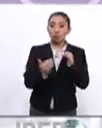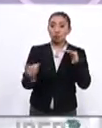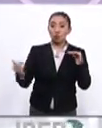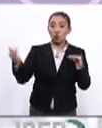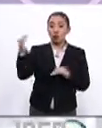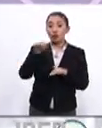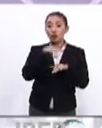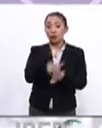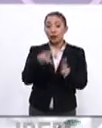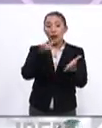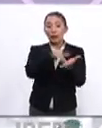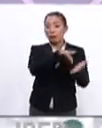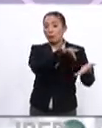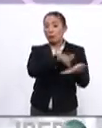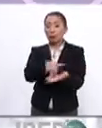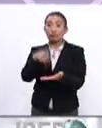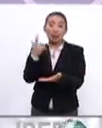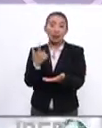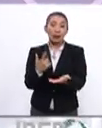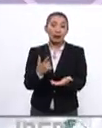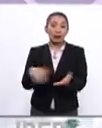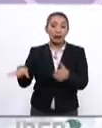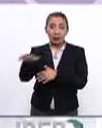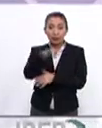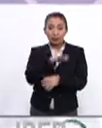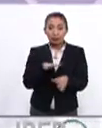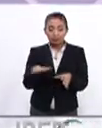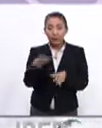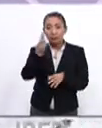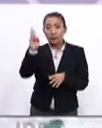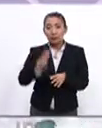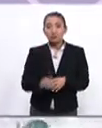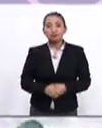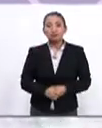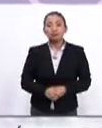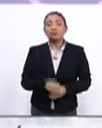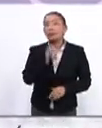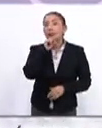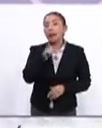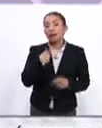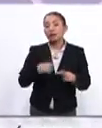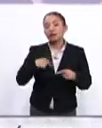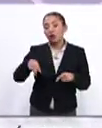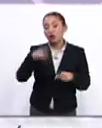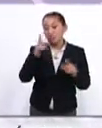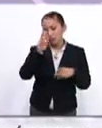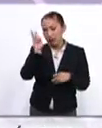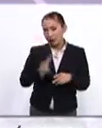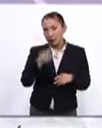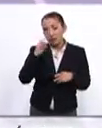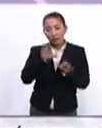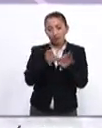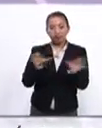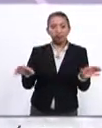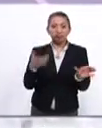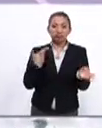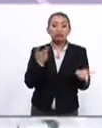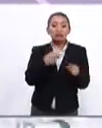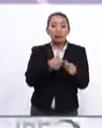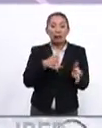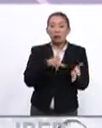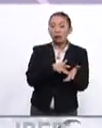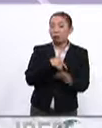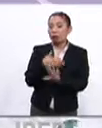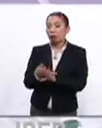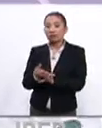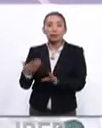nivel en cuanto a los apoyos que se viven en Venezuela. También la sociedad venezolana se encuentra dividida respecto al apoyo